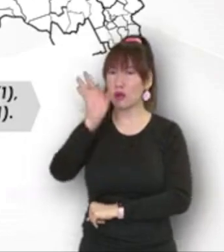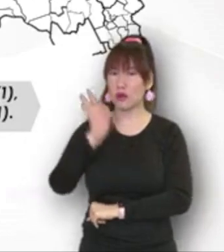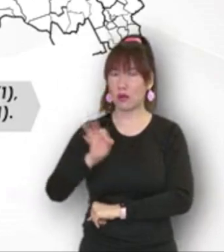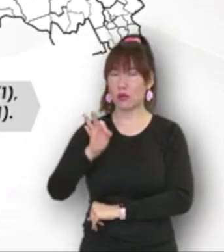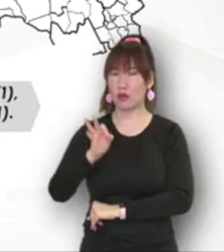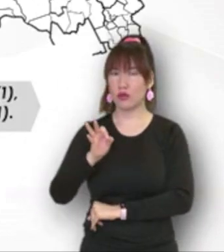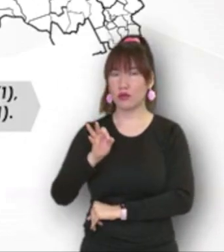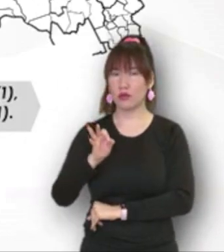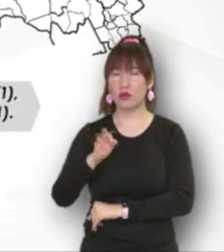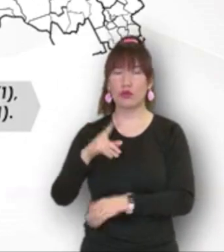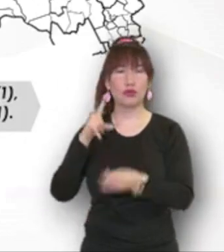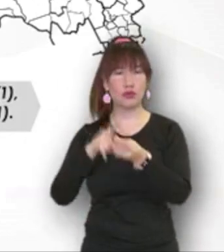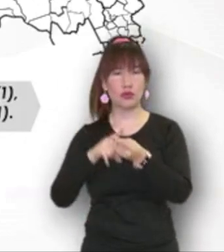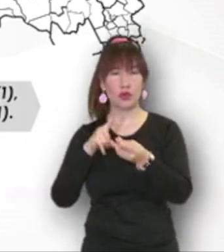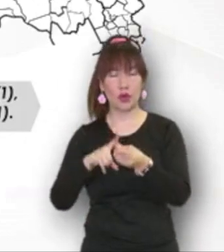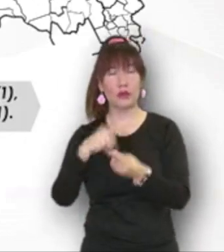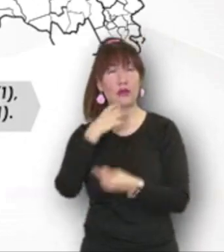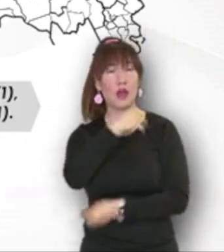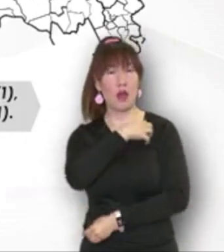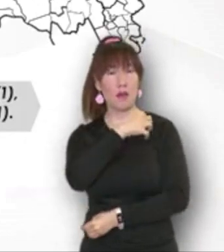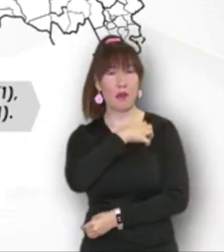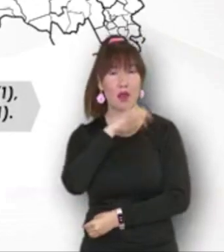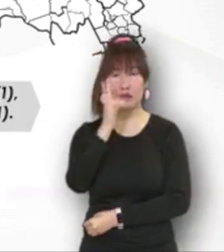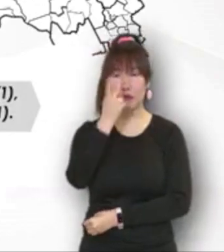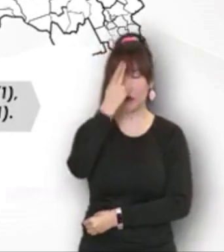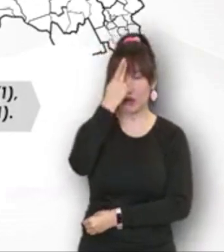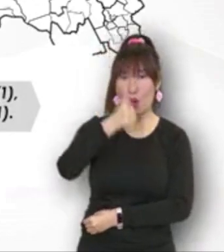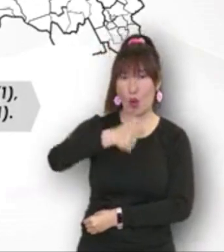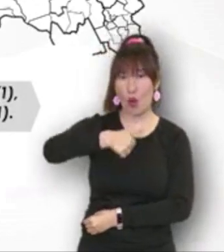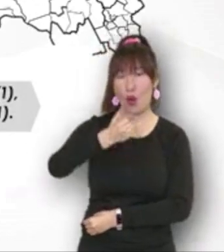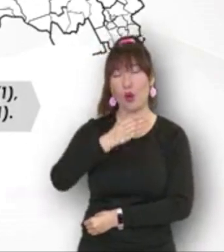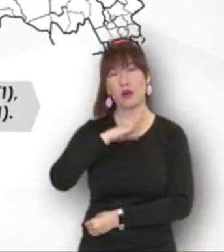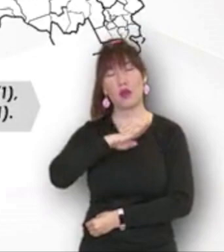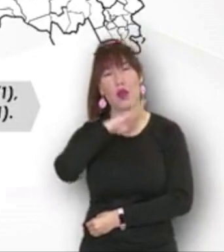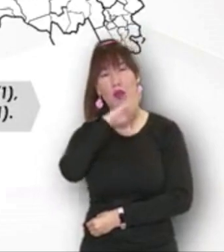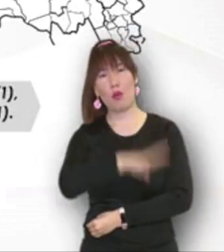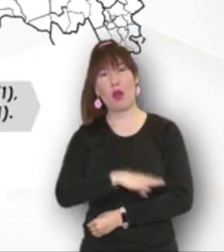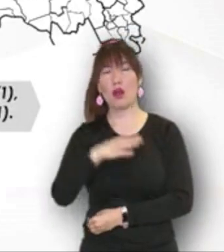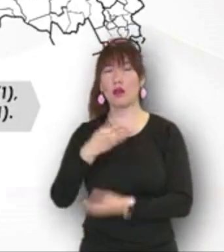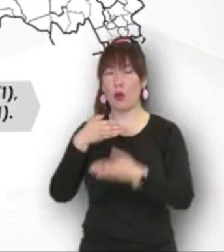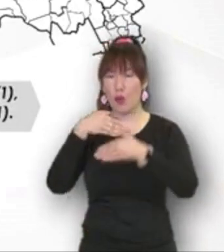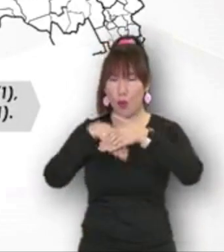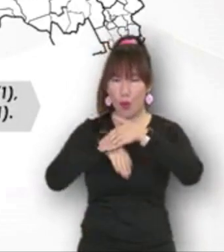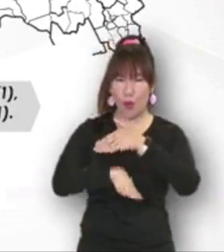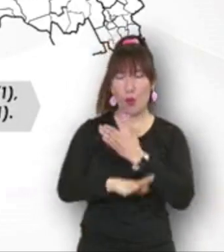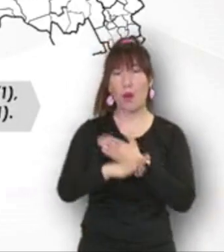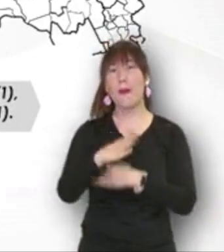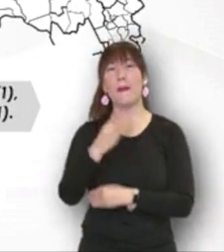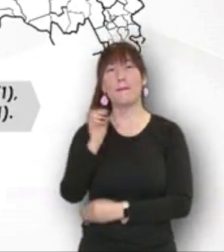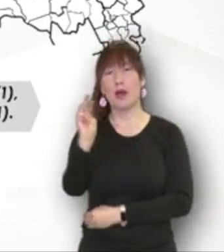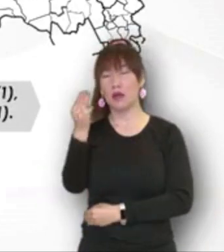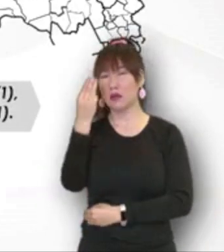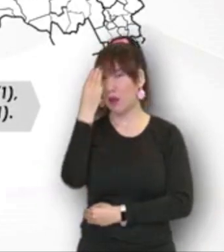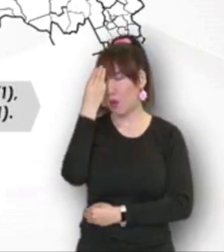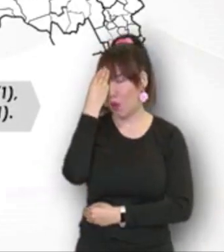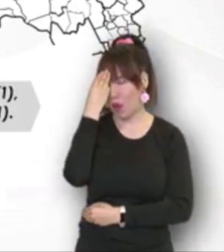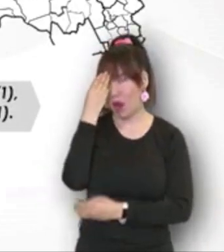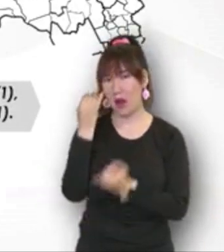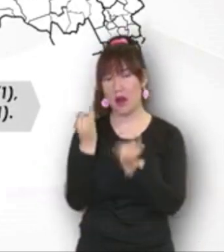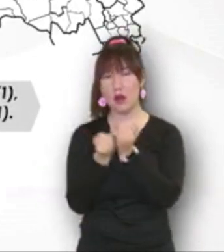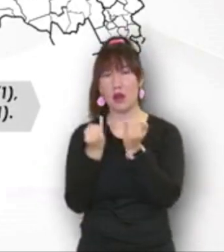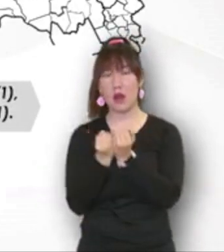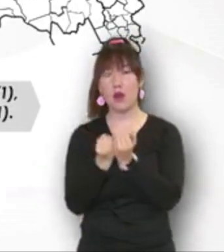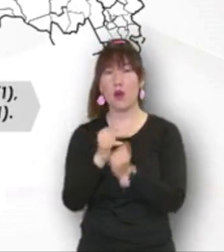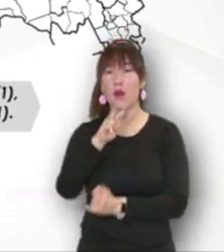corresponden a seis mujeres y ocho hombres de entre 32 y 87 años de edad. 11 de ellos eran residentes de San Luis Potosí, uno de 14,